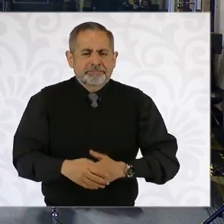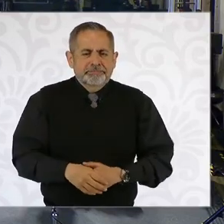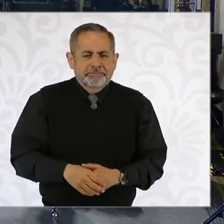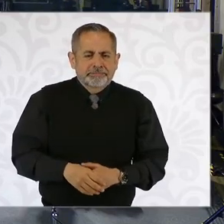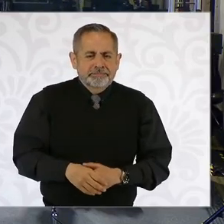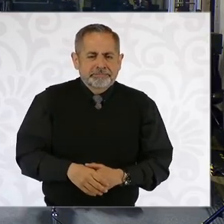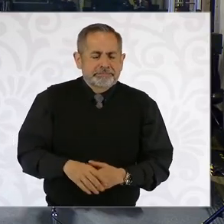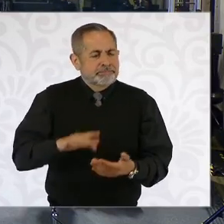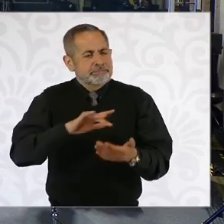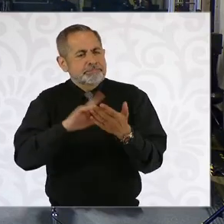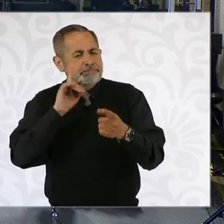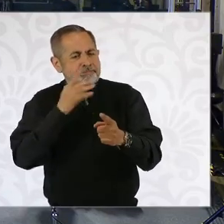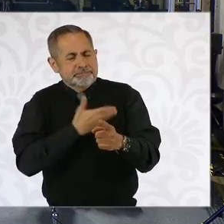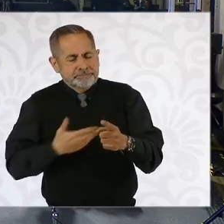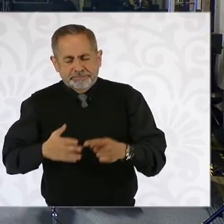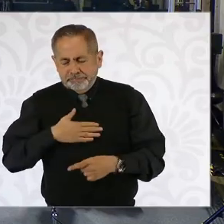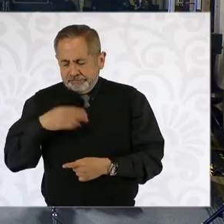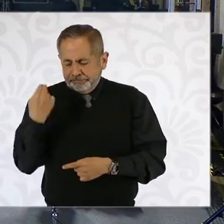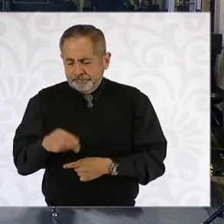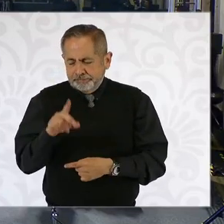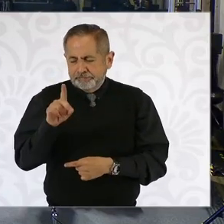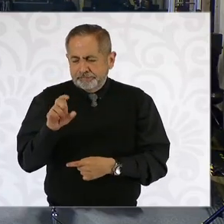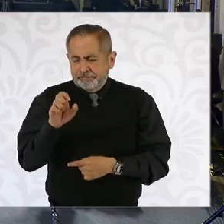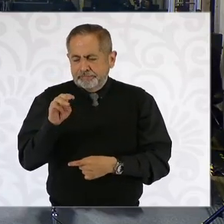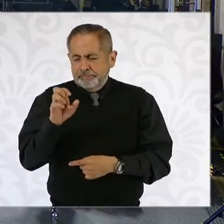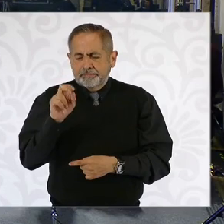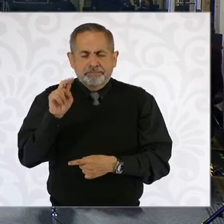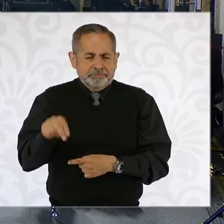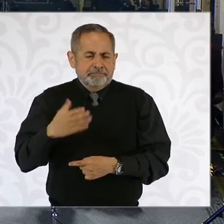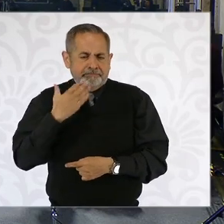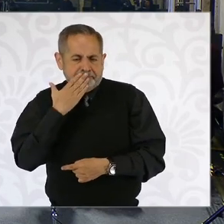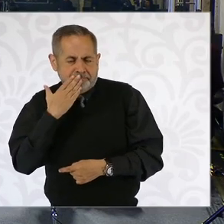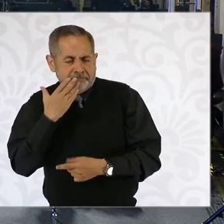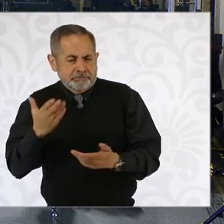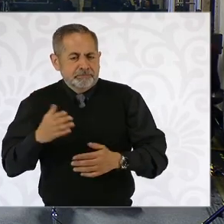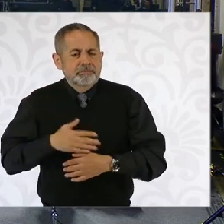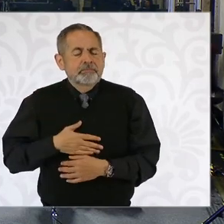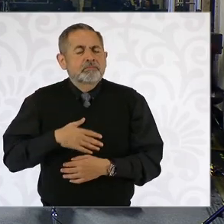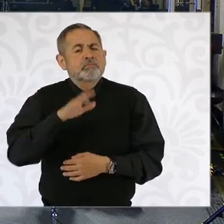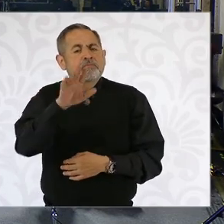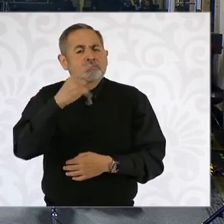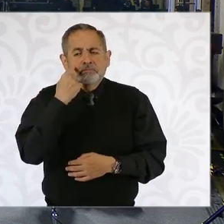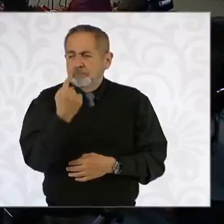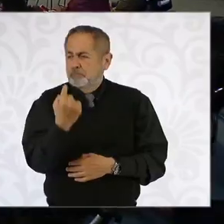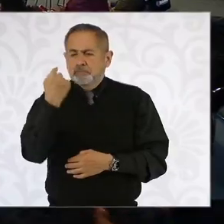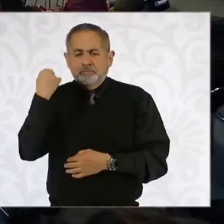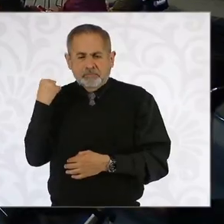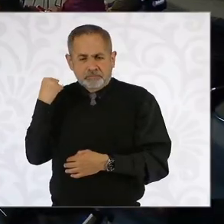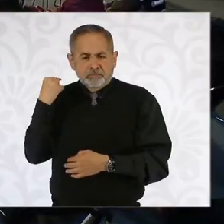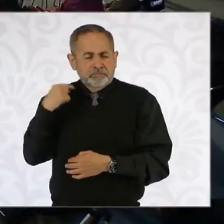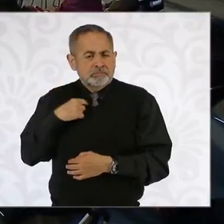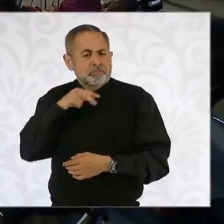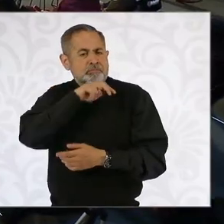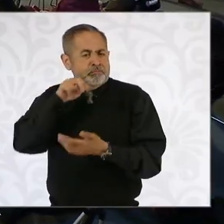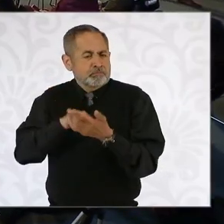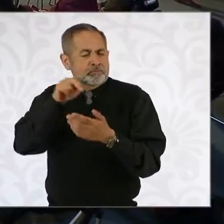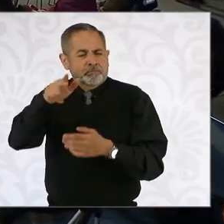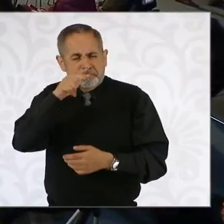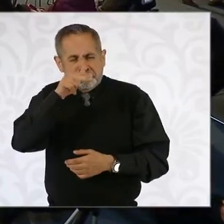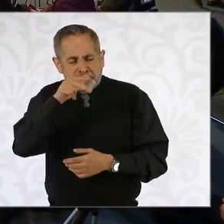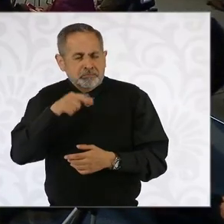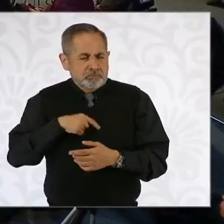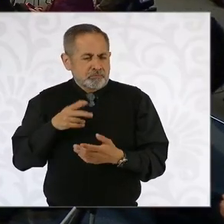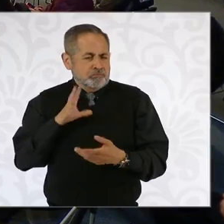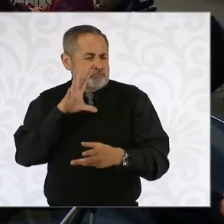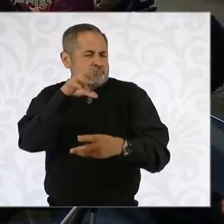Gracias, presidenta Demián Duarte, de Sonora Power. Y bueno, fíjese que estuve el fin de semana en Hermosillo. Me tocó